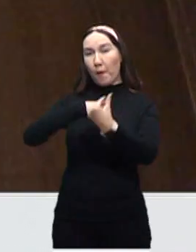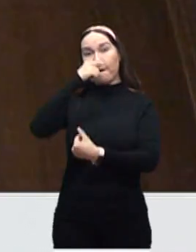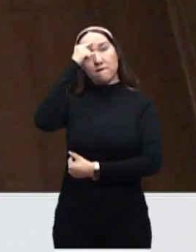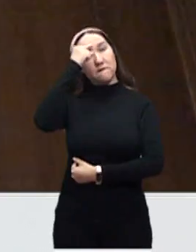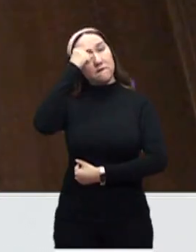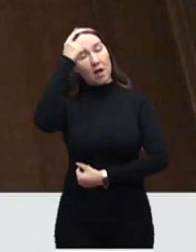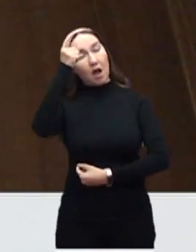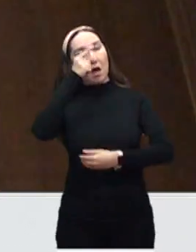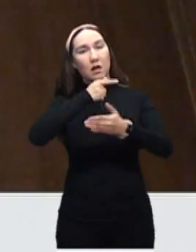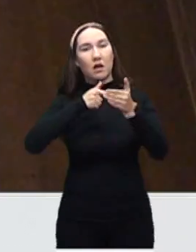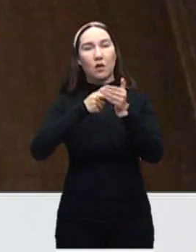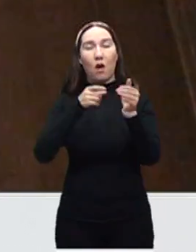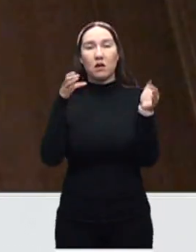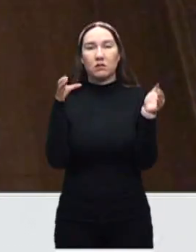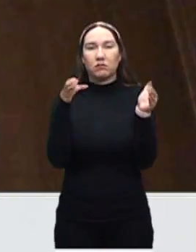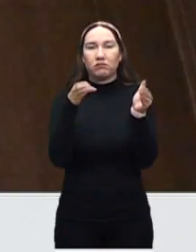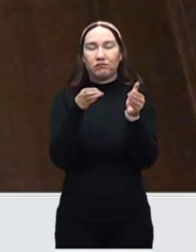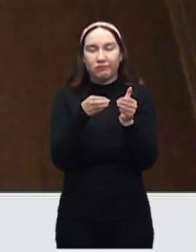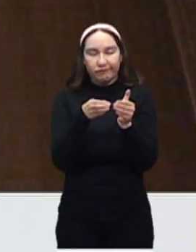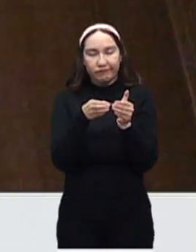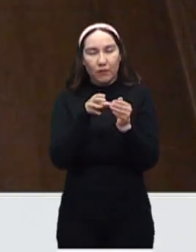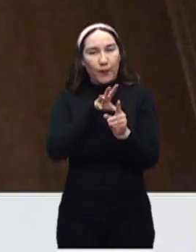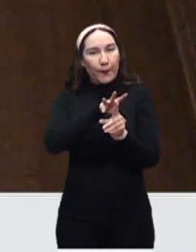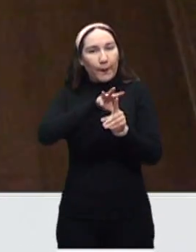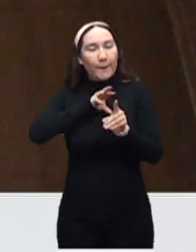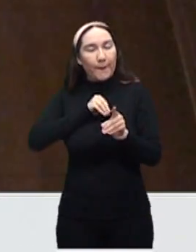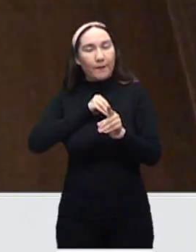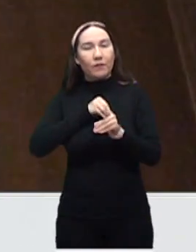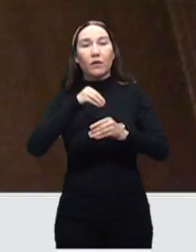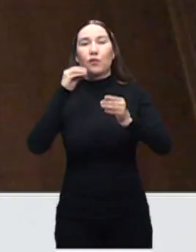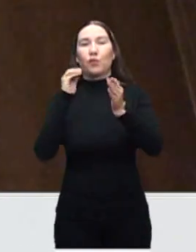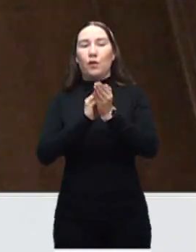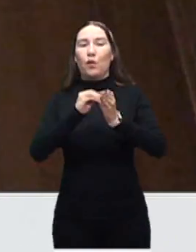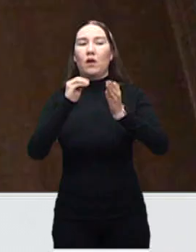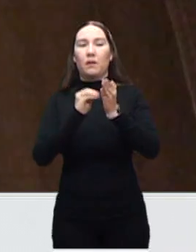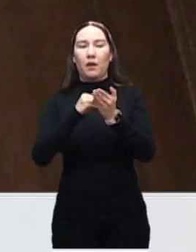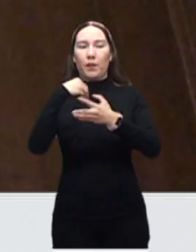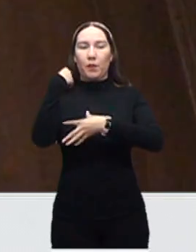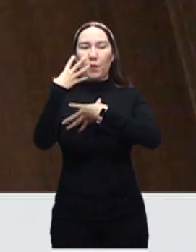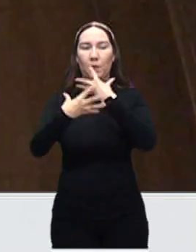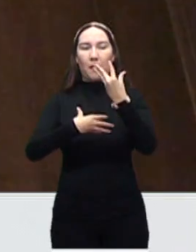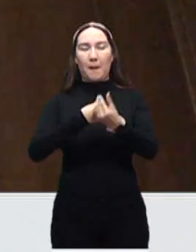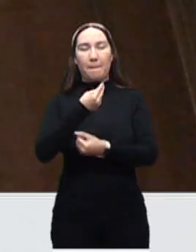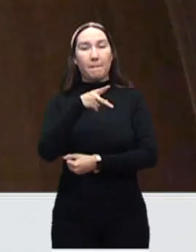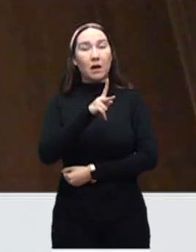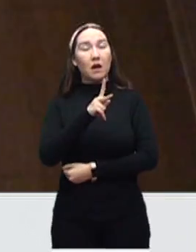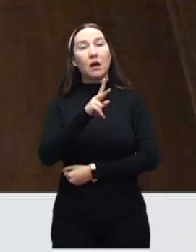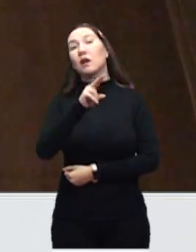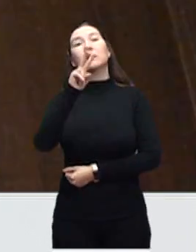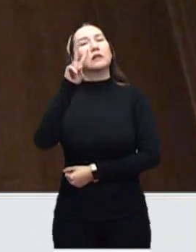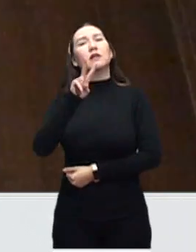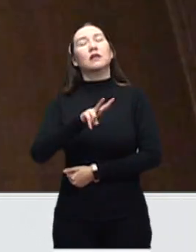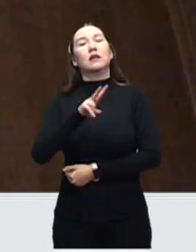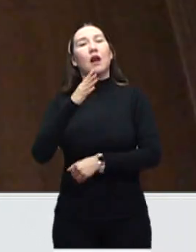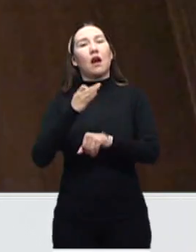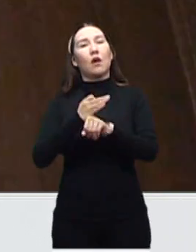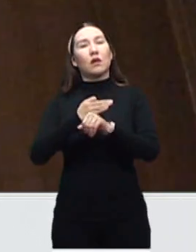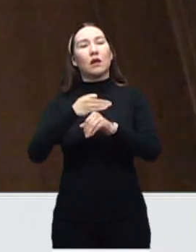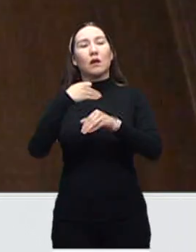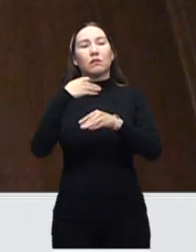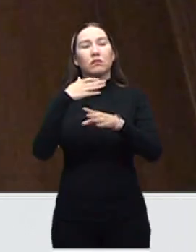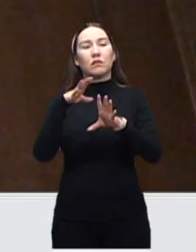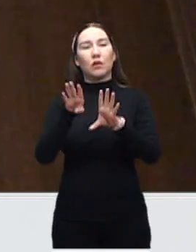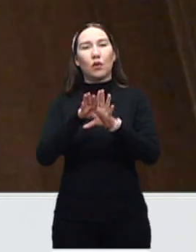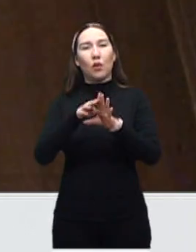en espacios cerrados, y eso permite que siga habiendo transmisión. Pero también es una realidad que no tenemos una transmisión generalizada,